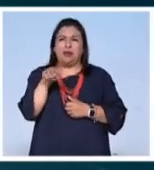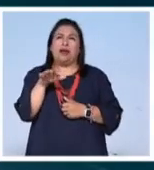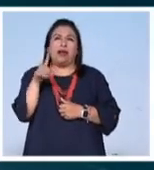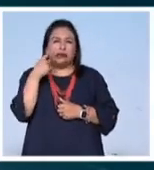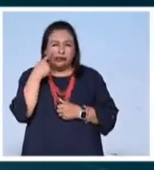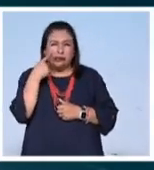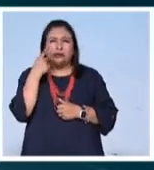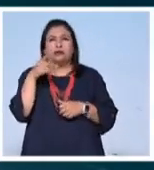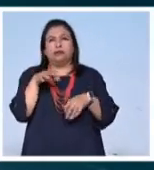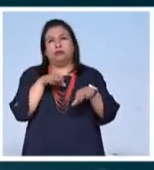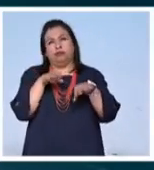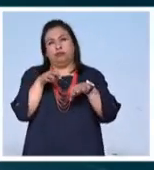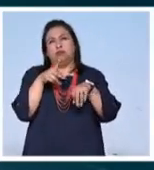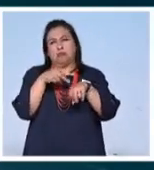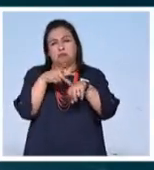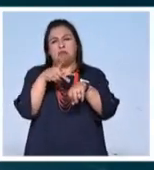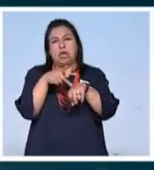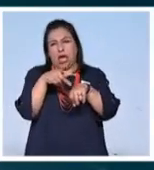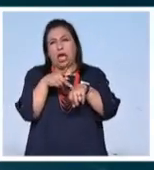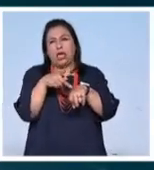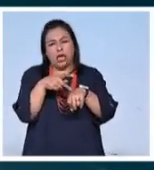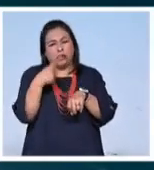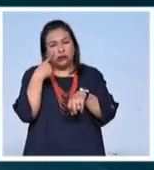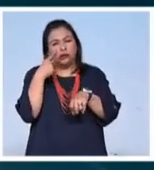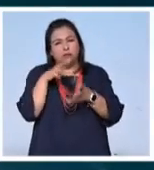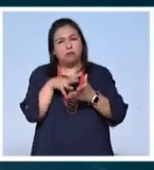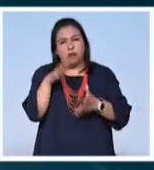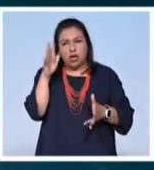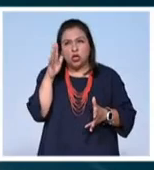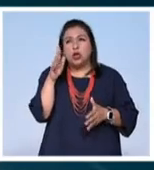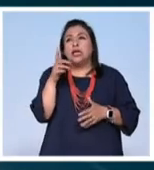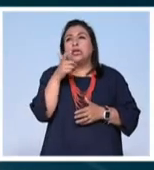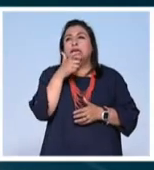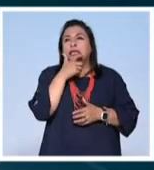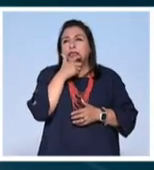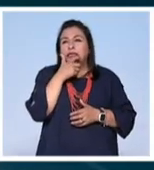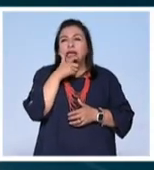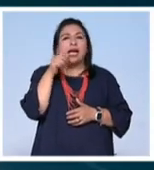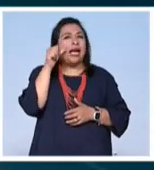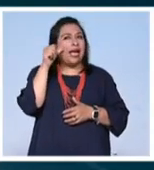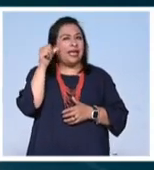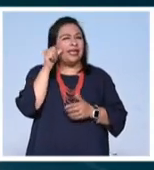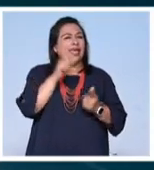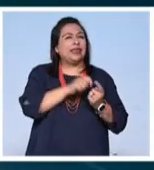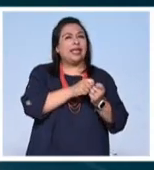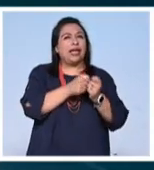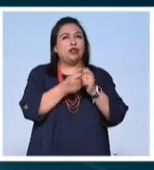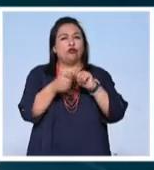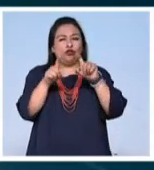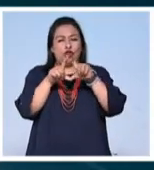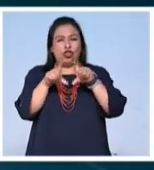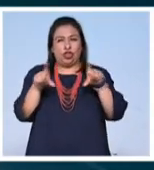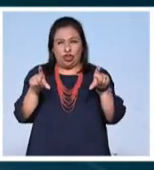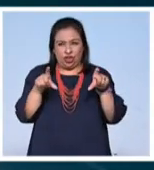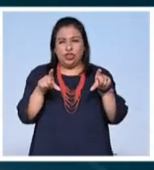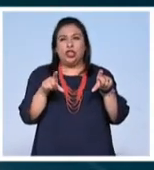generalmente roca, bueno, piedras, en inglés, ayer estábamos haciendo la traducción del texto